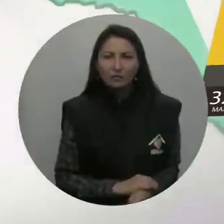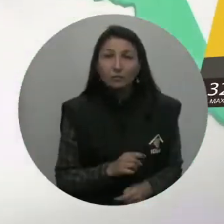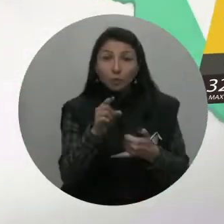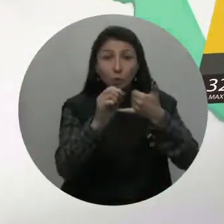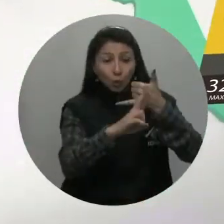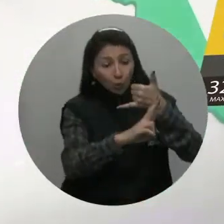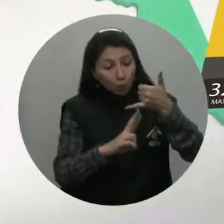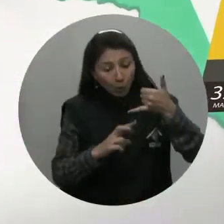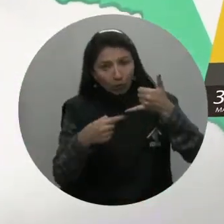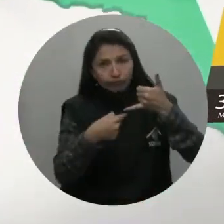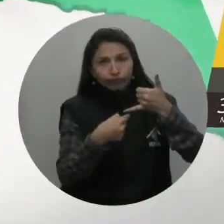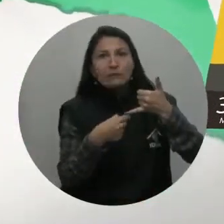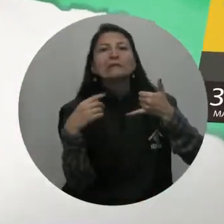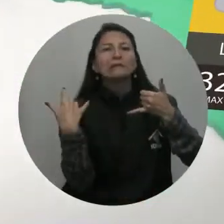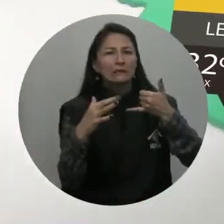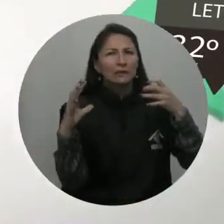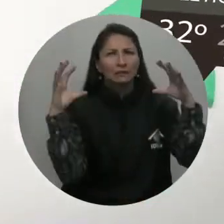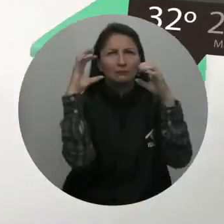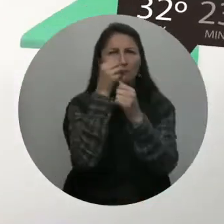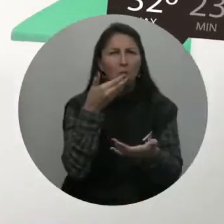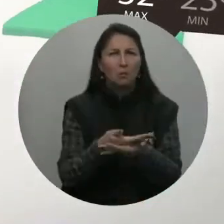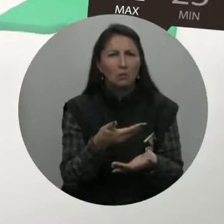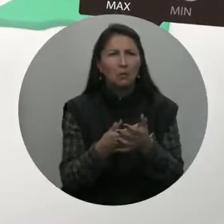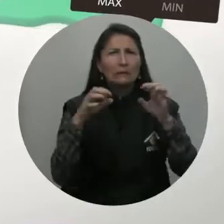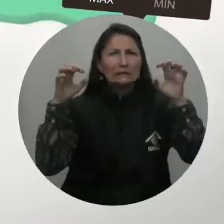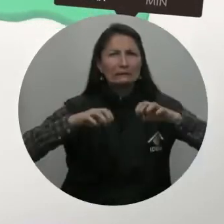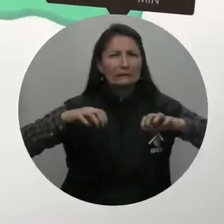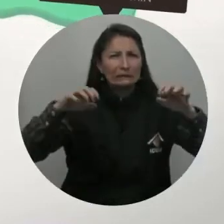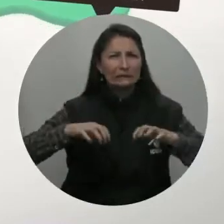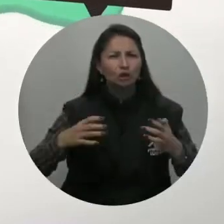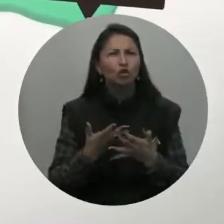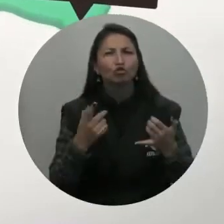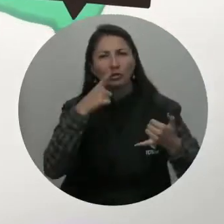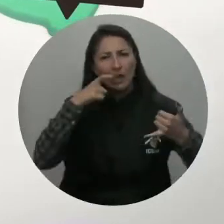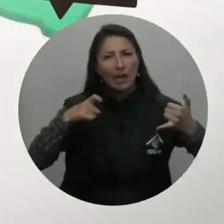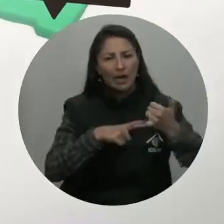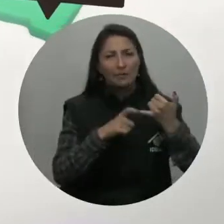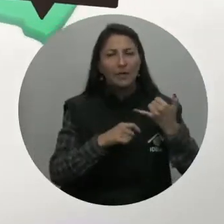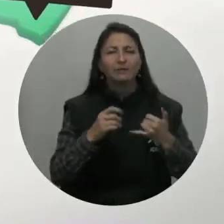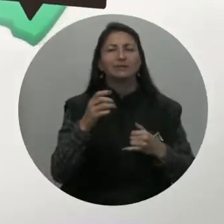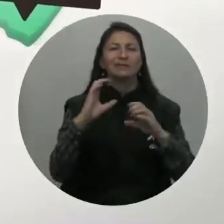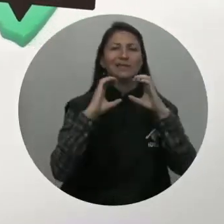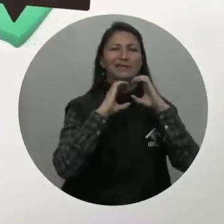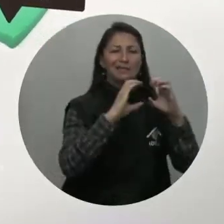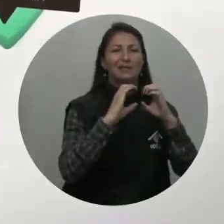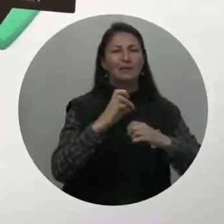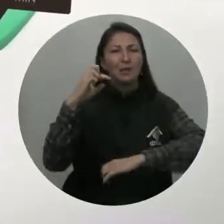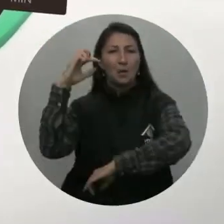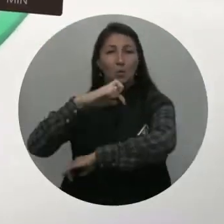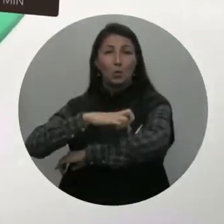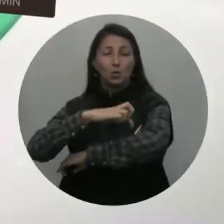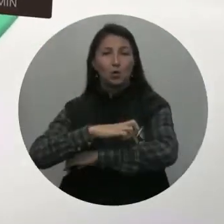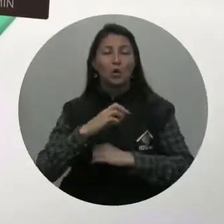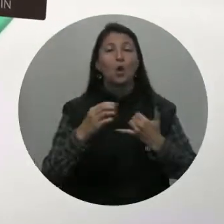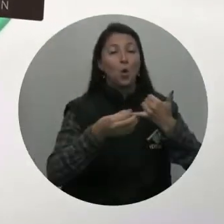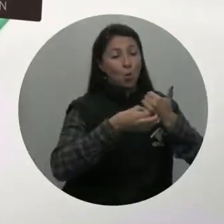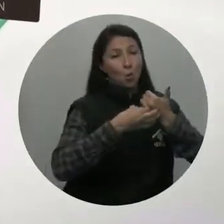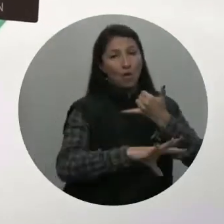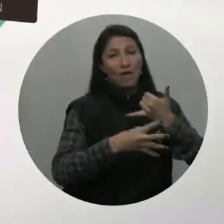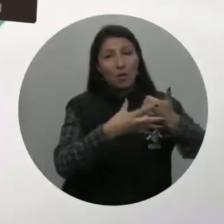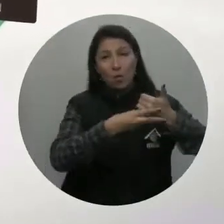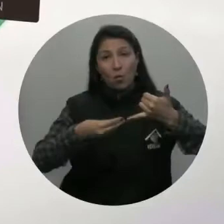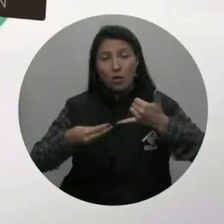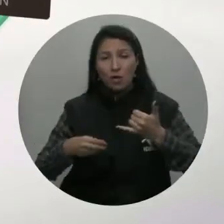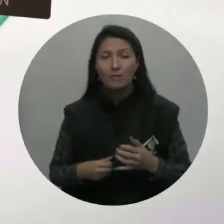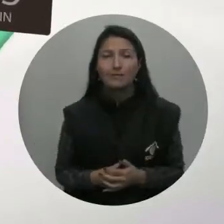Bichar Desde el sur del país tenemos una región más humedecida por las lluvias En el Amazonas, occidente del Caquetá y del Putumayo, en el